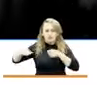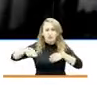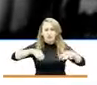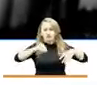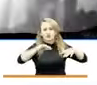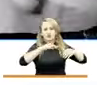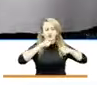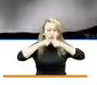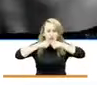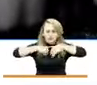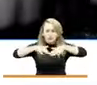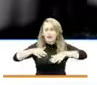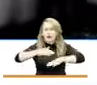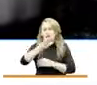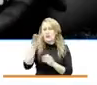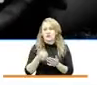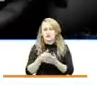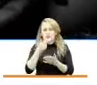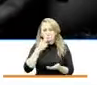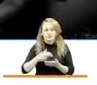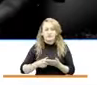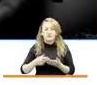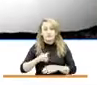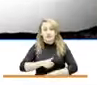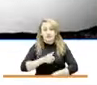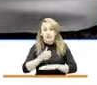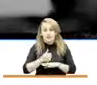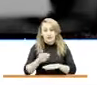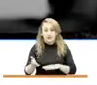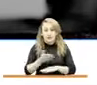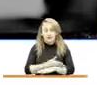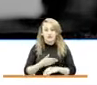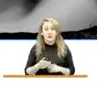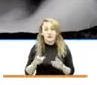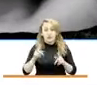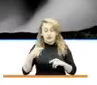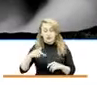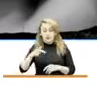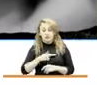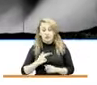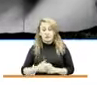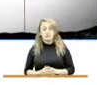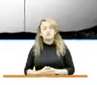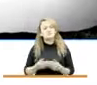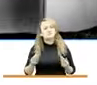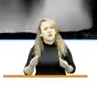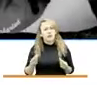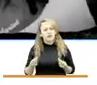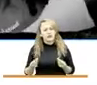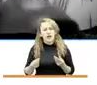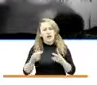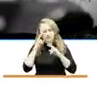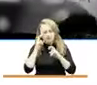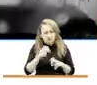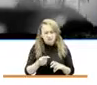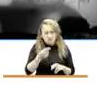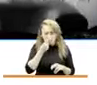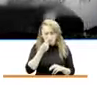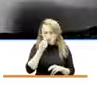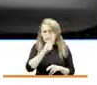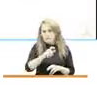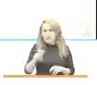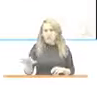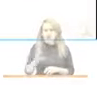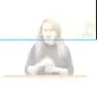publicaciones realizadas por la dirección anterior y por nosotros para consulta de toda la población.